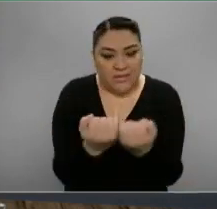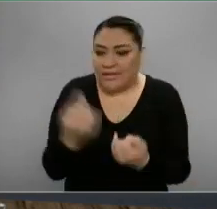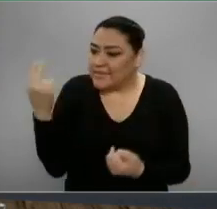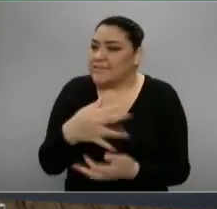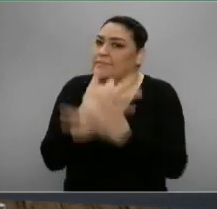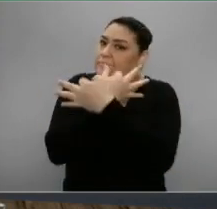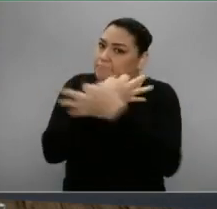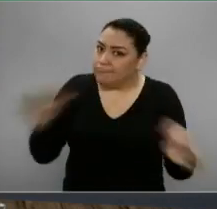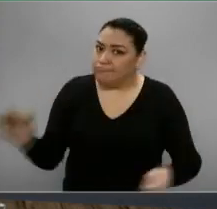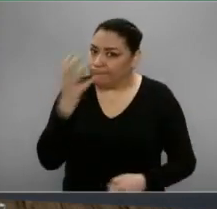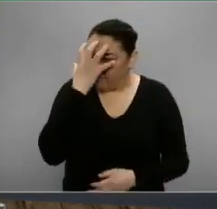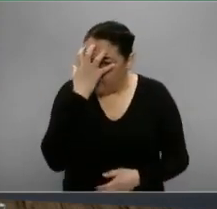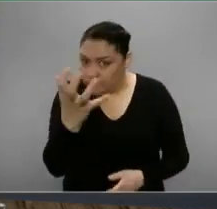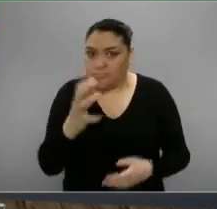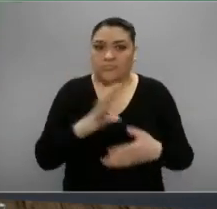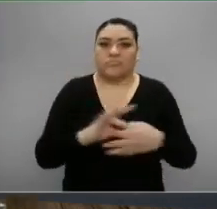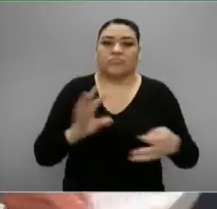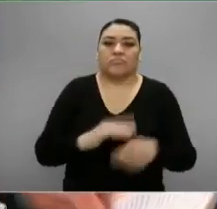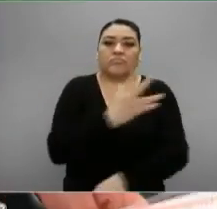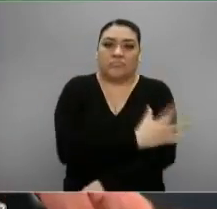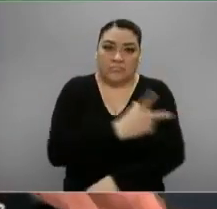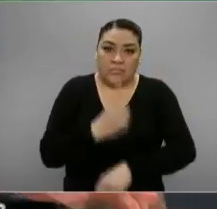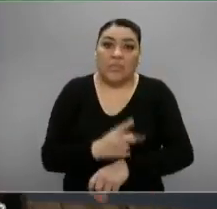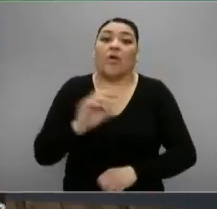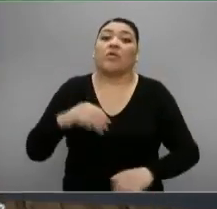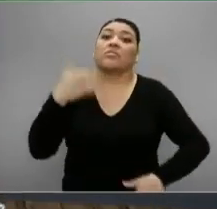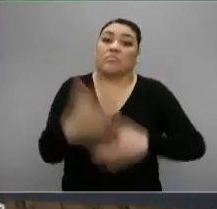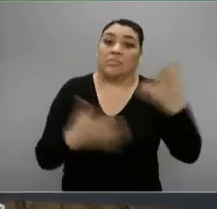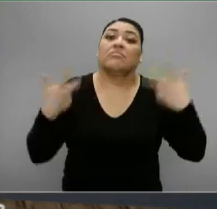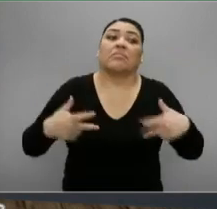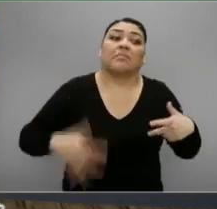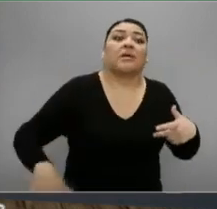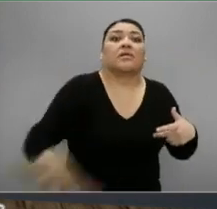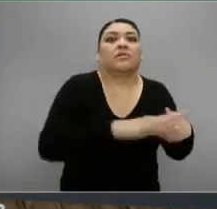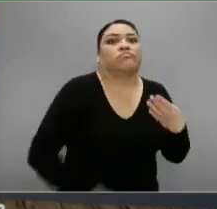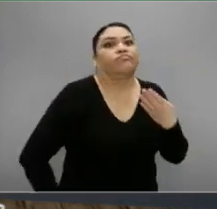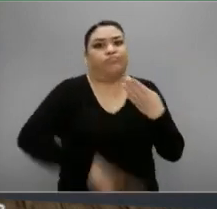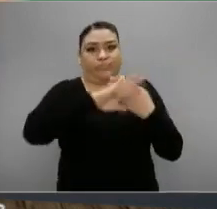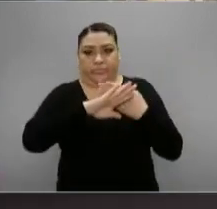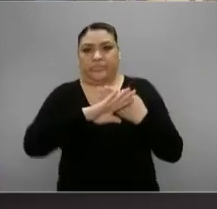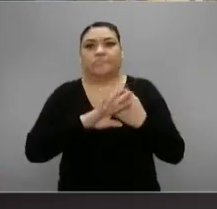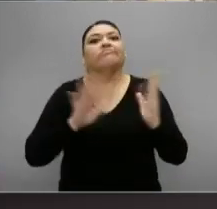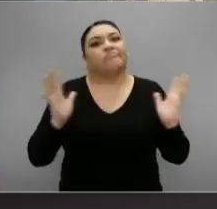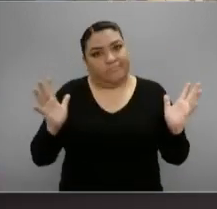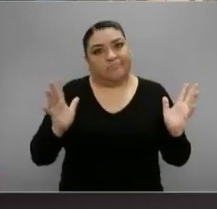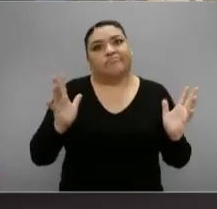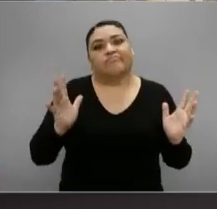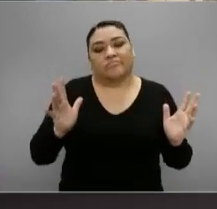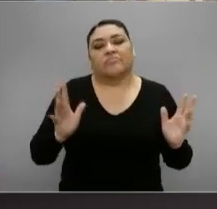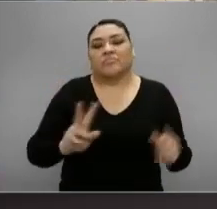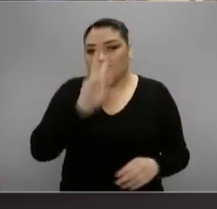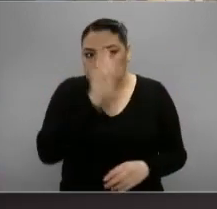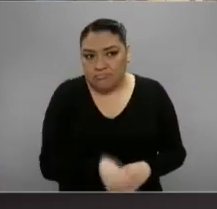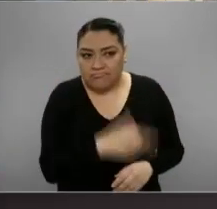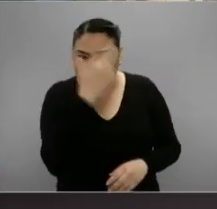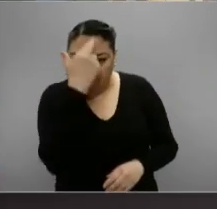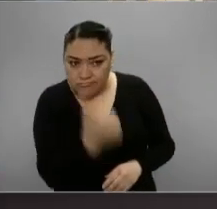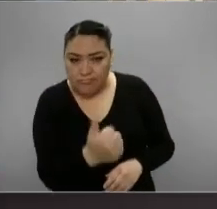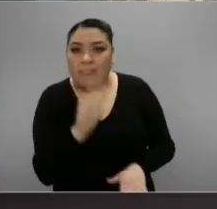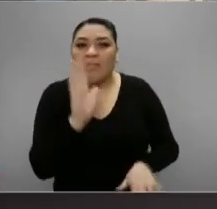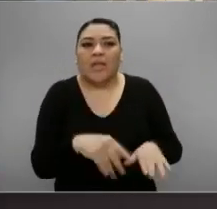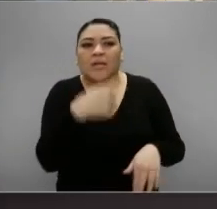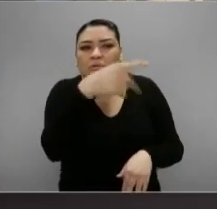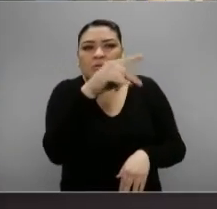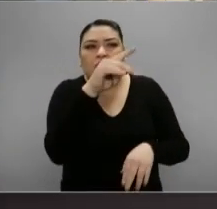tienen que decir como son o el pueblo te las va a cobrar. Sí, totalmente. Y yo creo que hay pequeñas